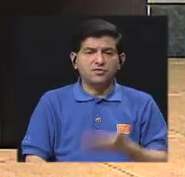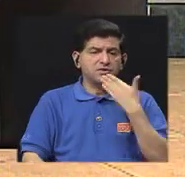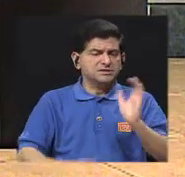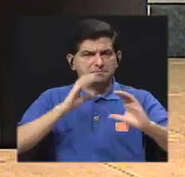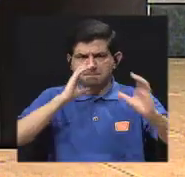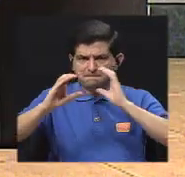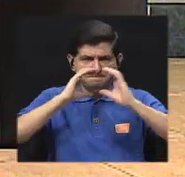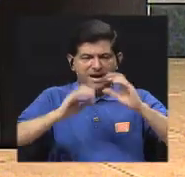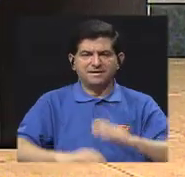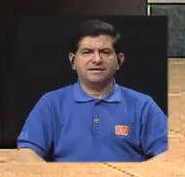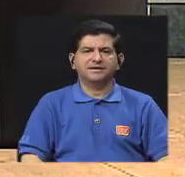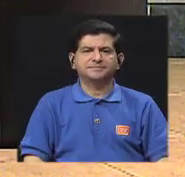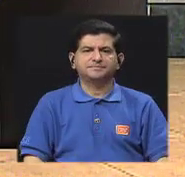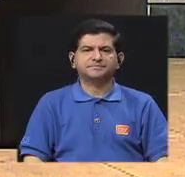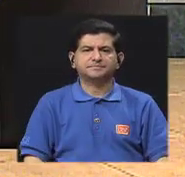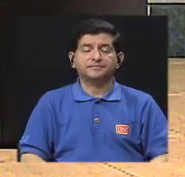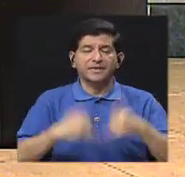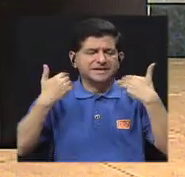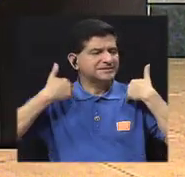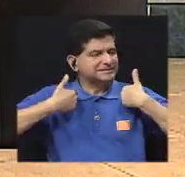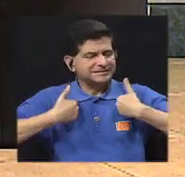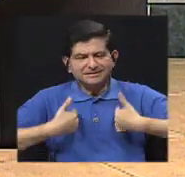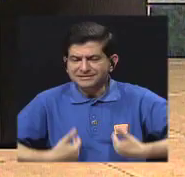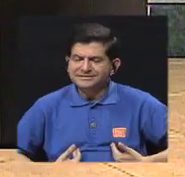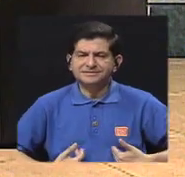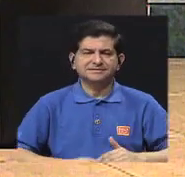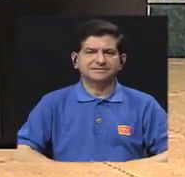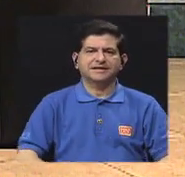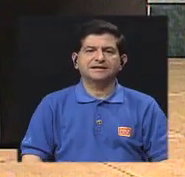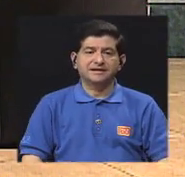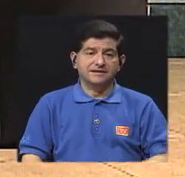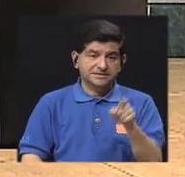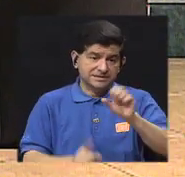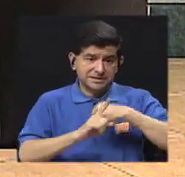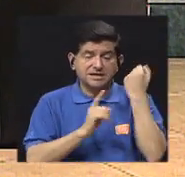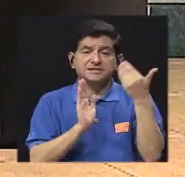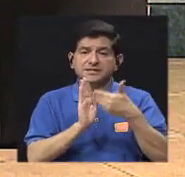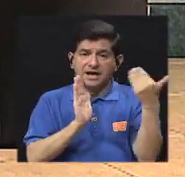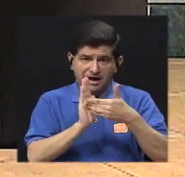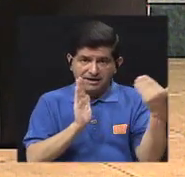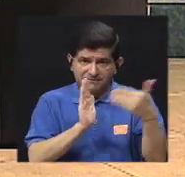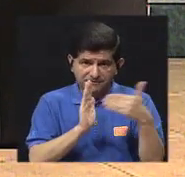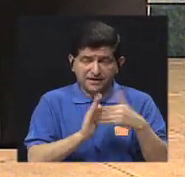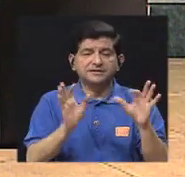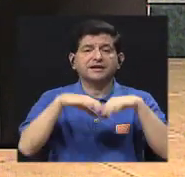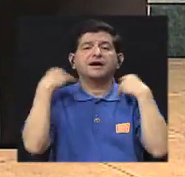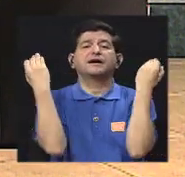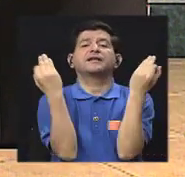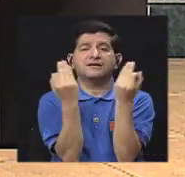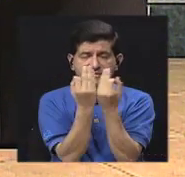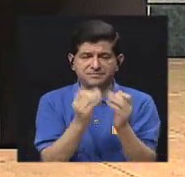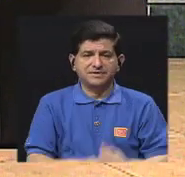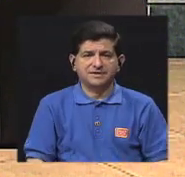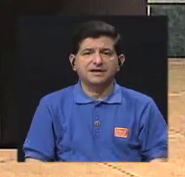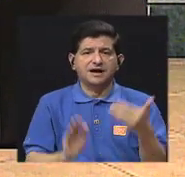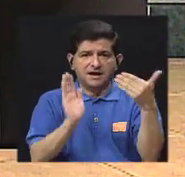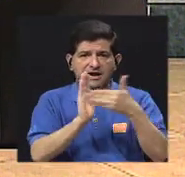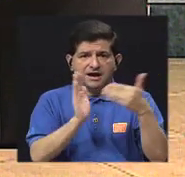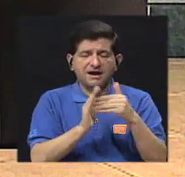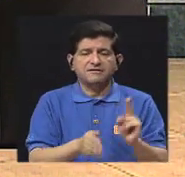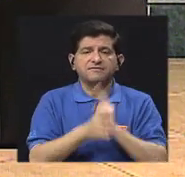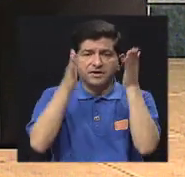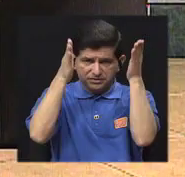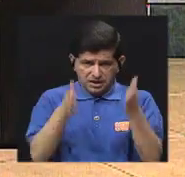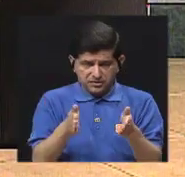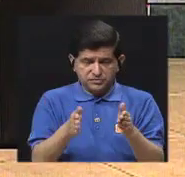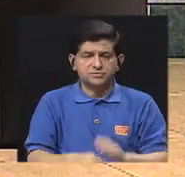comunicación, hay ya cansancio, y eso va a afectar de alguna manera a la familia, va a afectar al